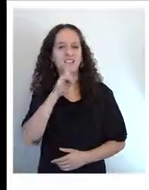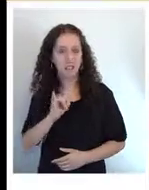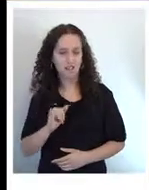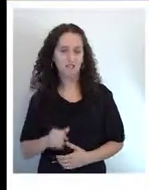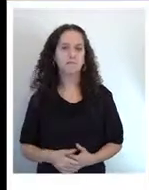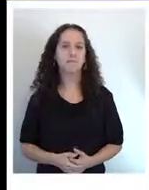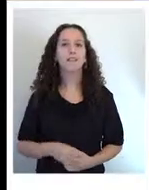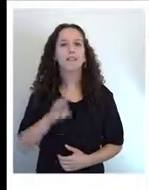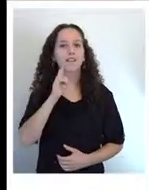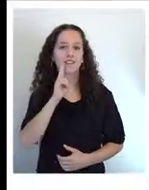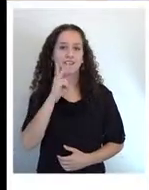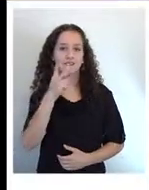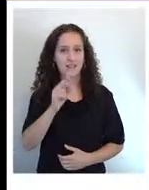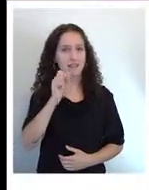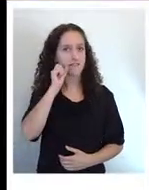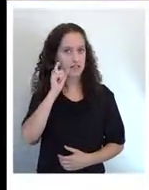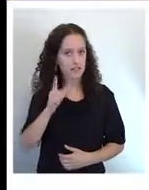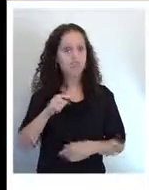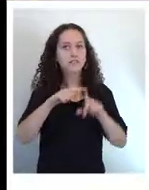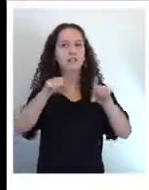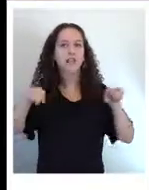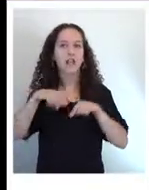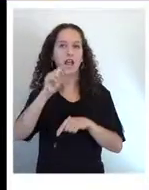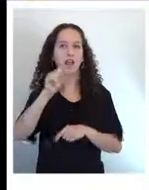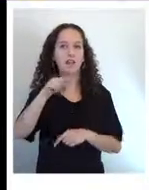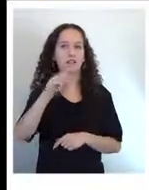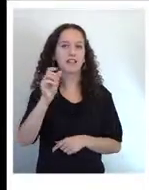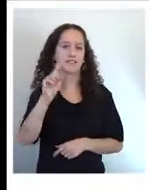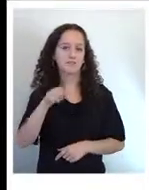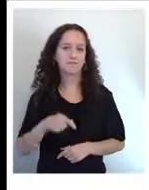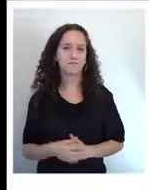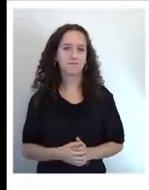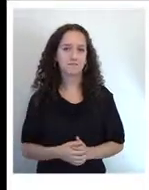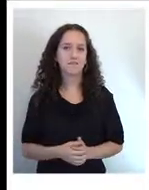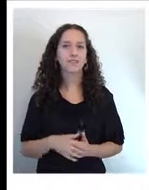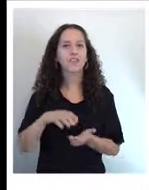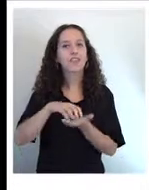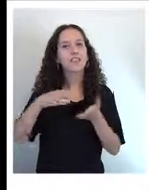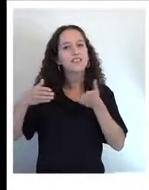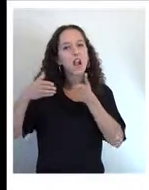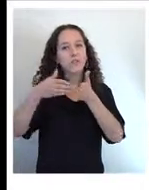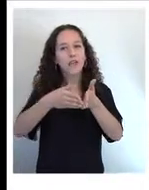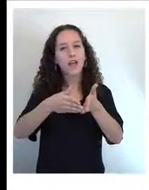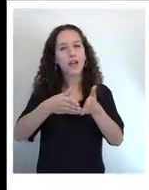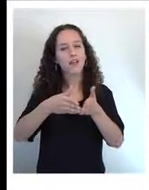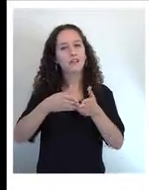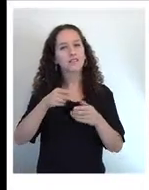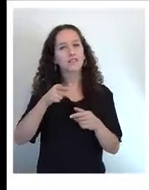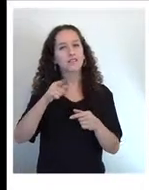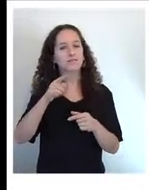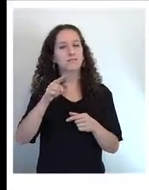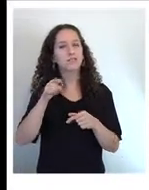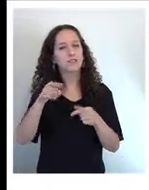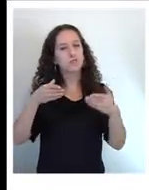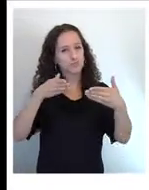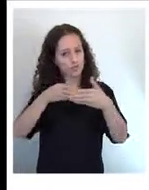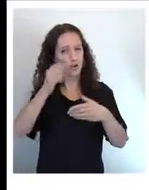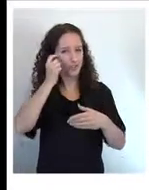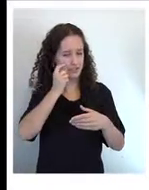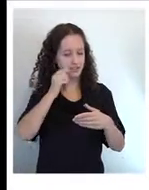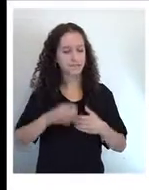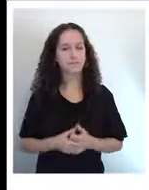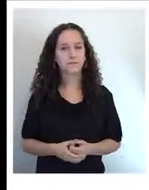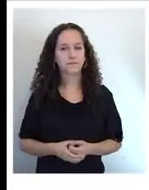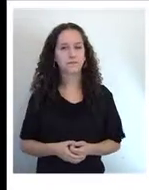el día viernes 20 de abril, en la Sala Andes. La sala está ubicada en Diagonal Pedro Aguirre Cerda, esquina O